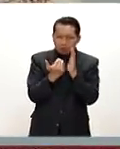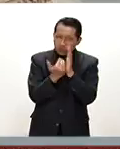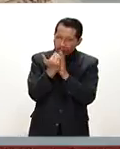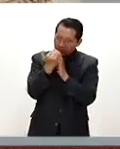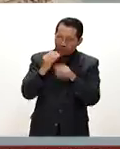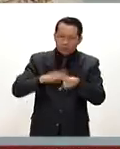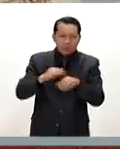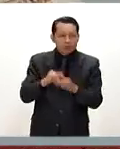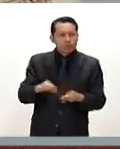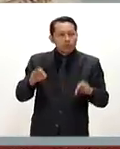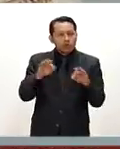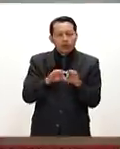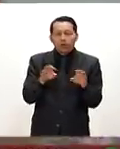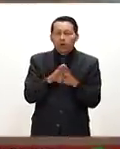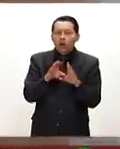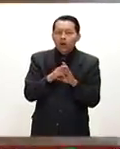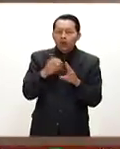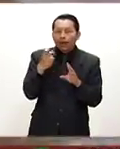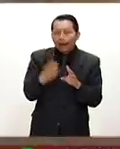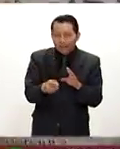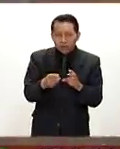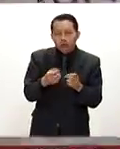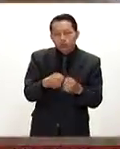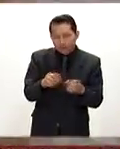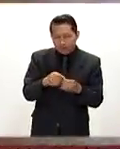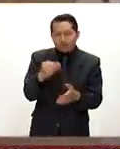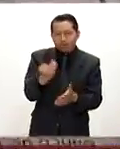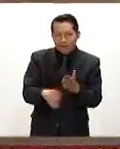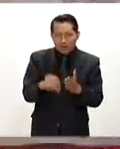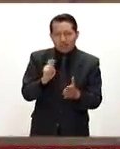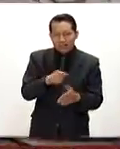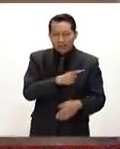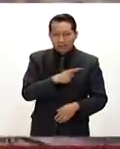de manera importante, es el déficit sin los intereses de la deuda.